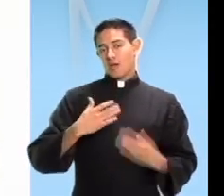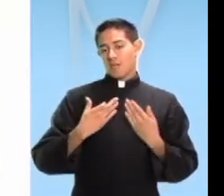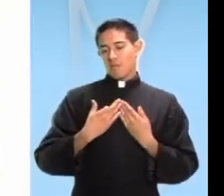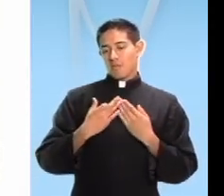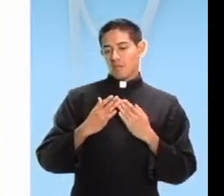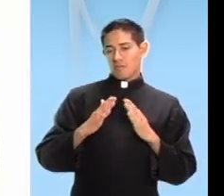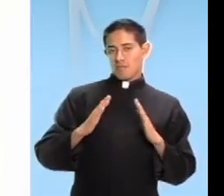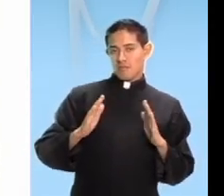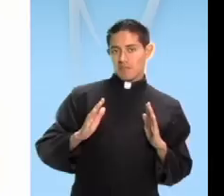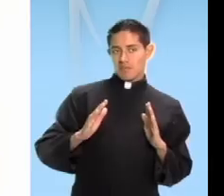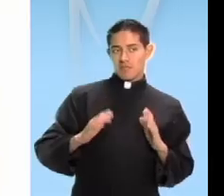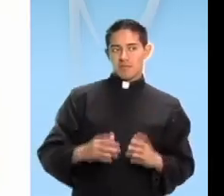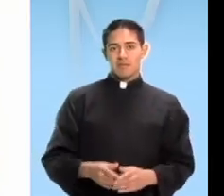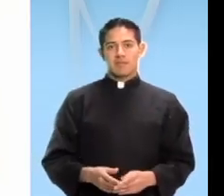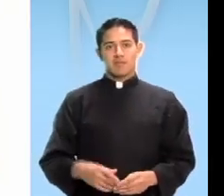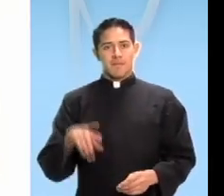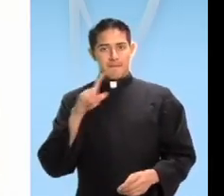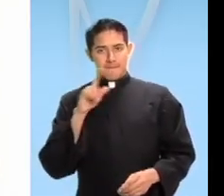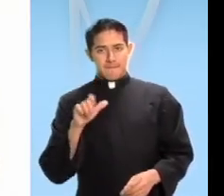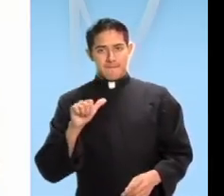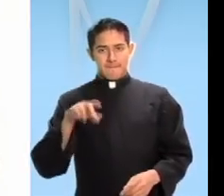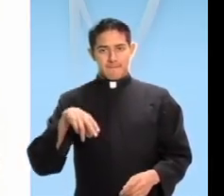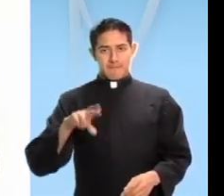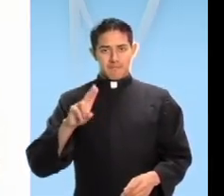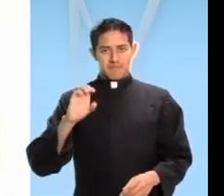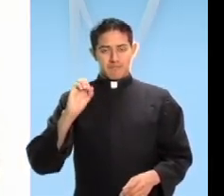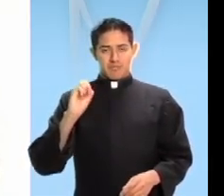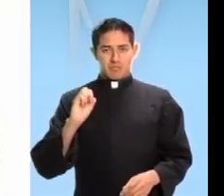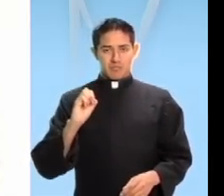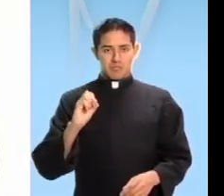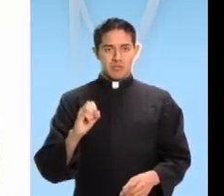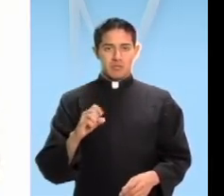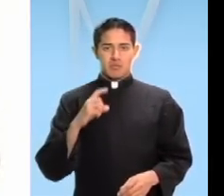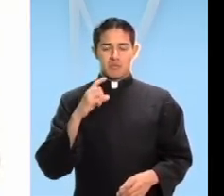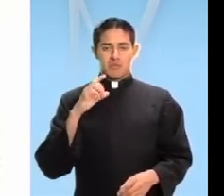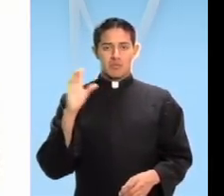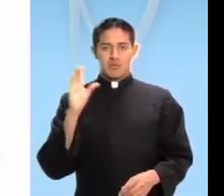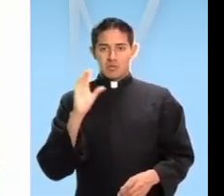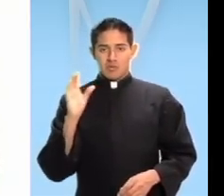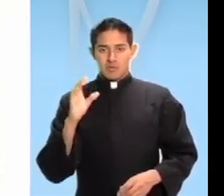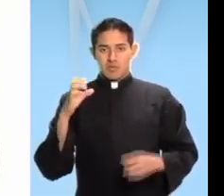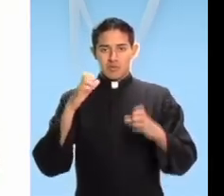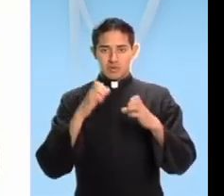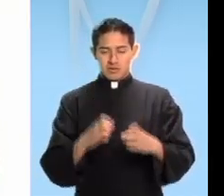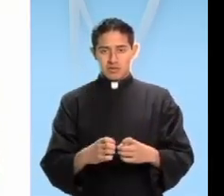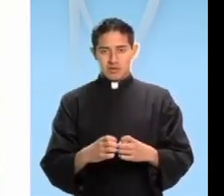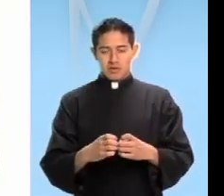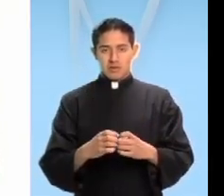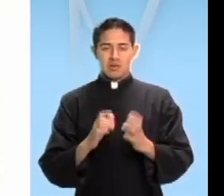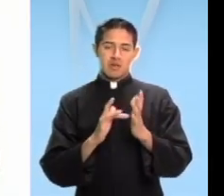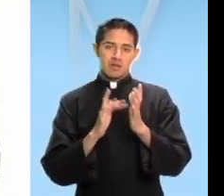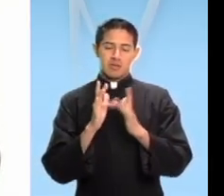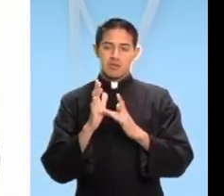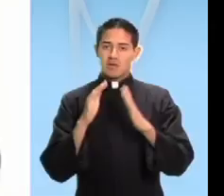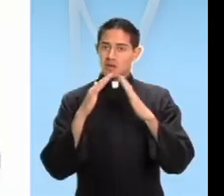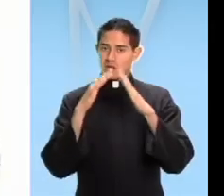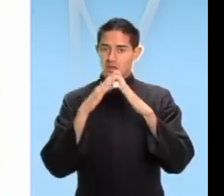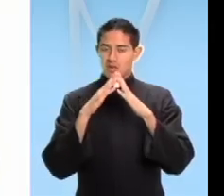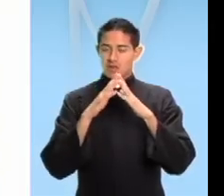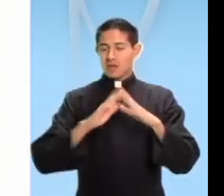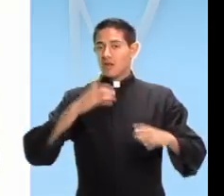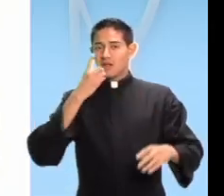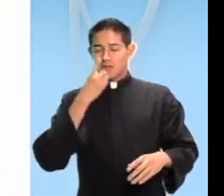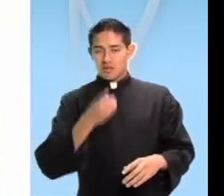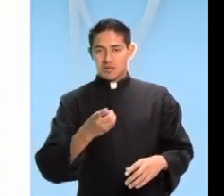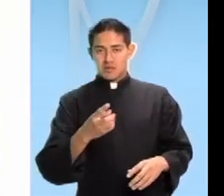Saqueo, una vez que está Jesús en su casa, le dice, Señor, daré